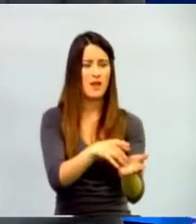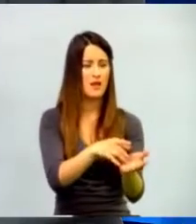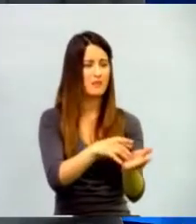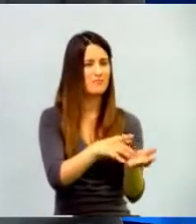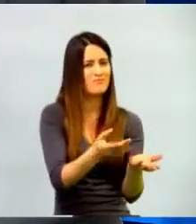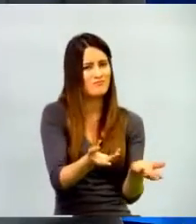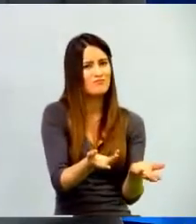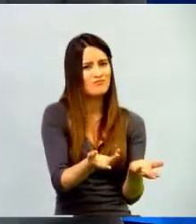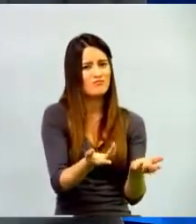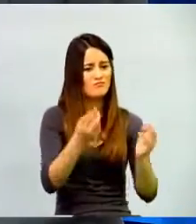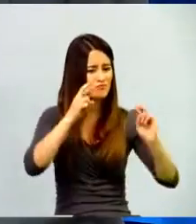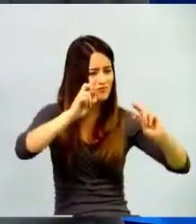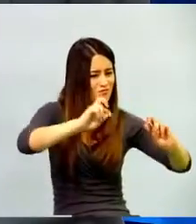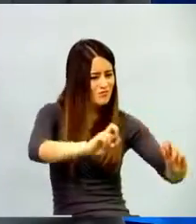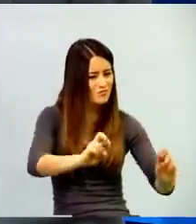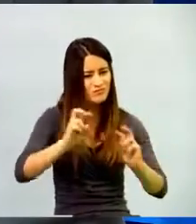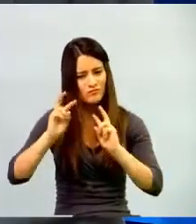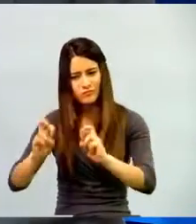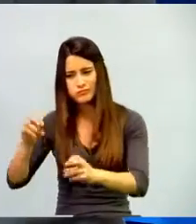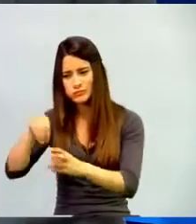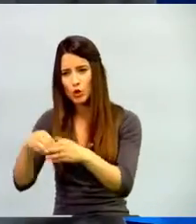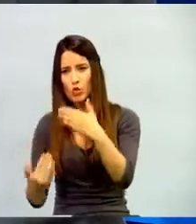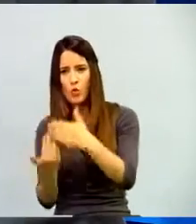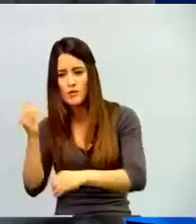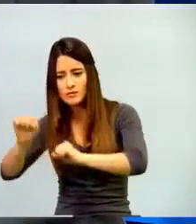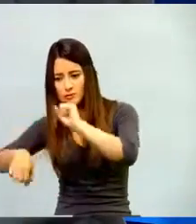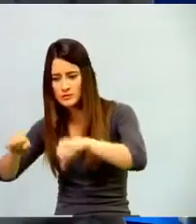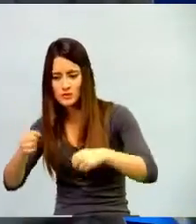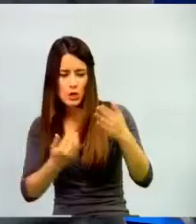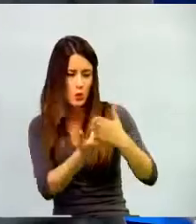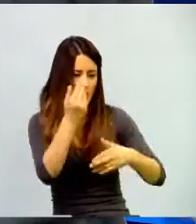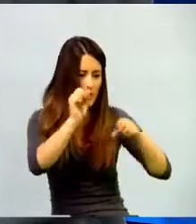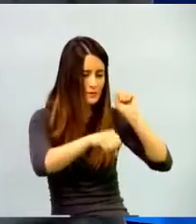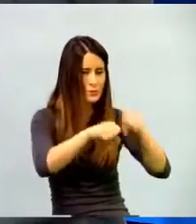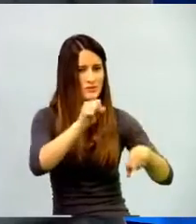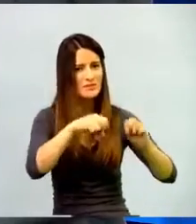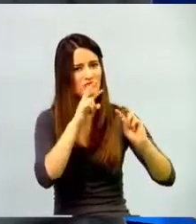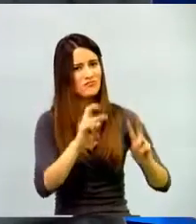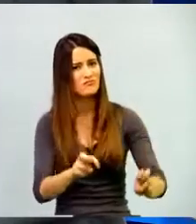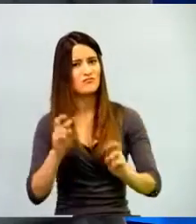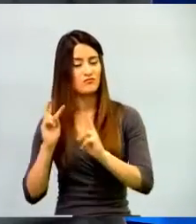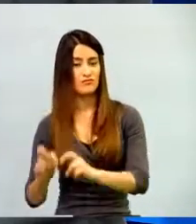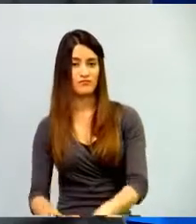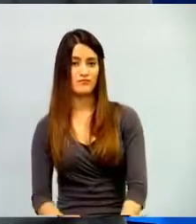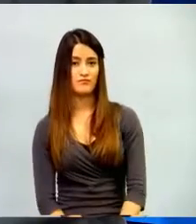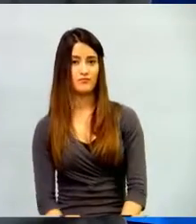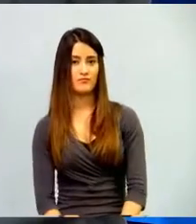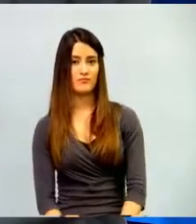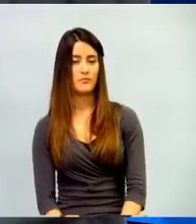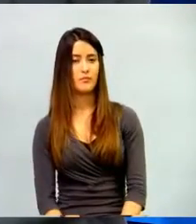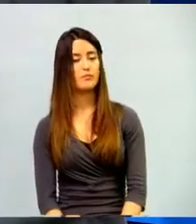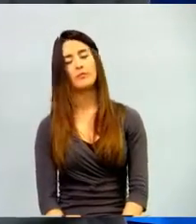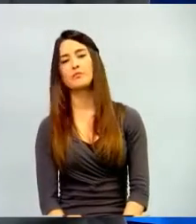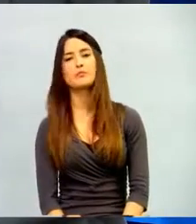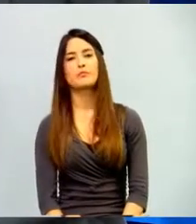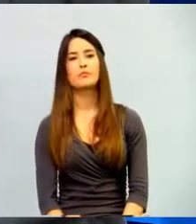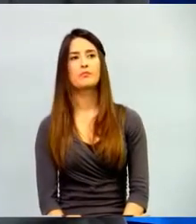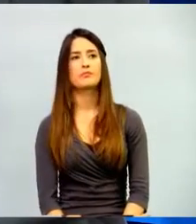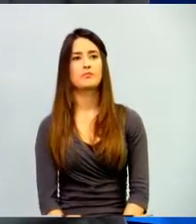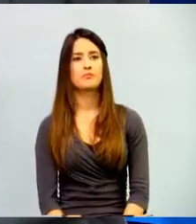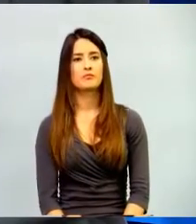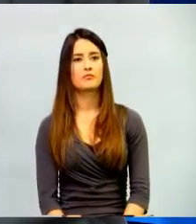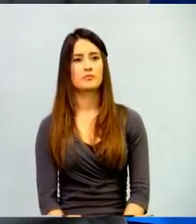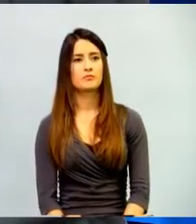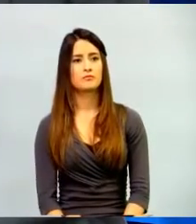cada vez más posibilidades. Pero un poco revisemos también el pasado que nos ha legado la presencialidad